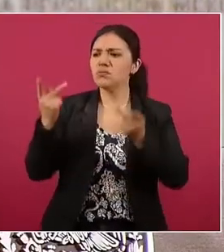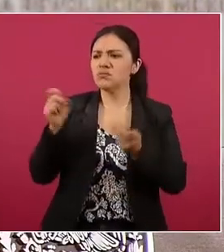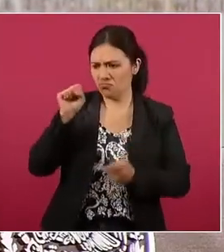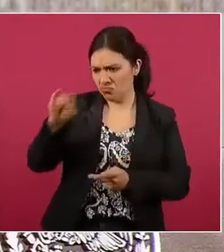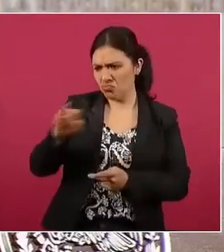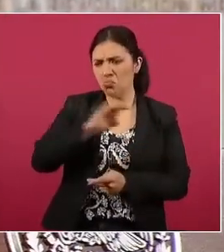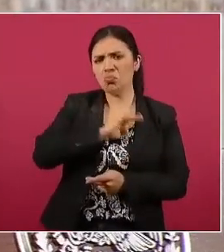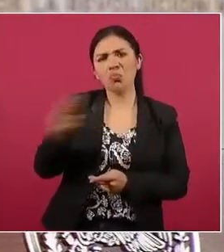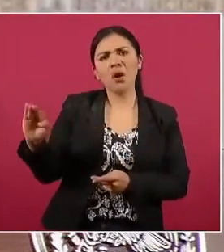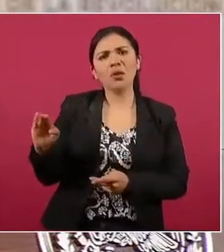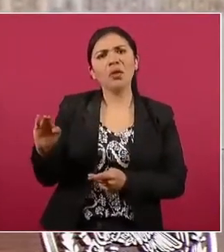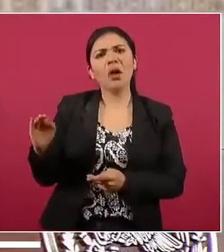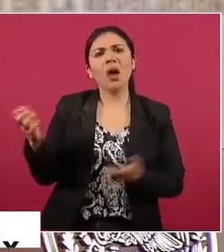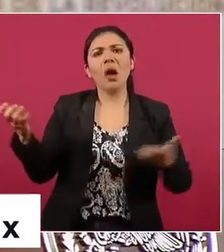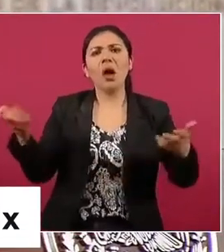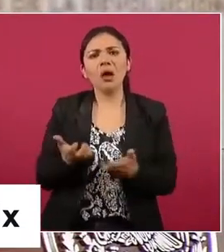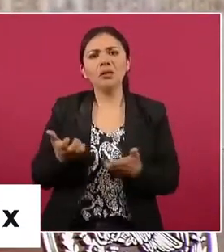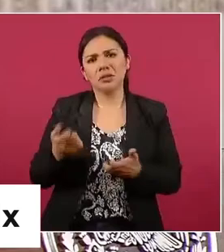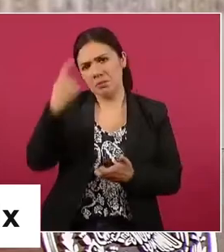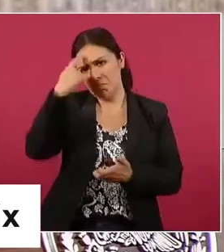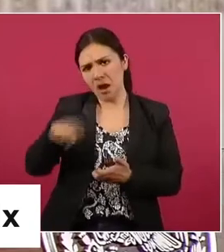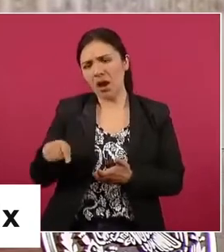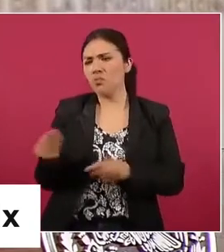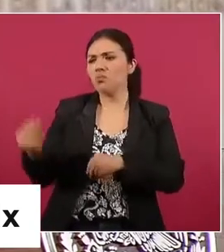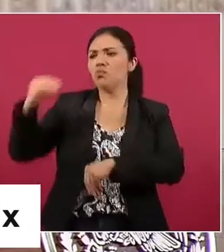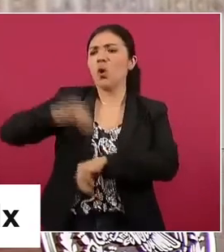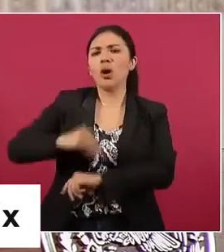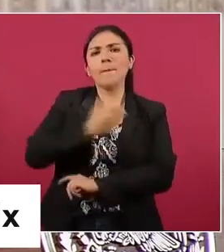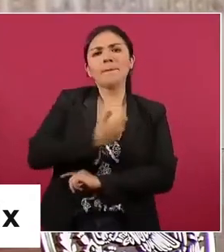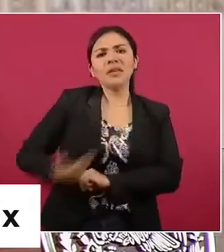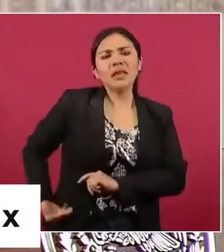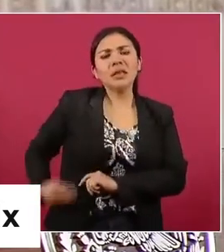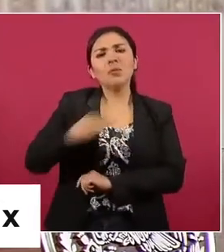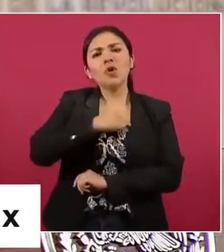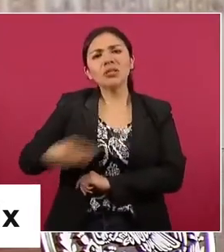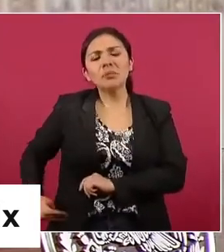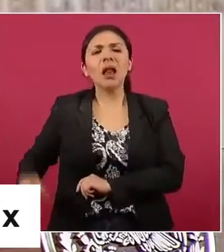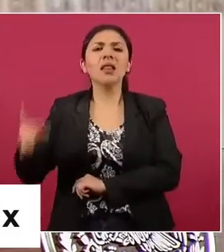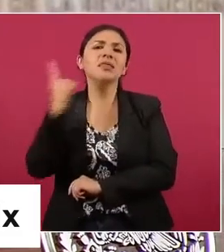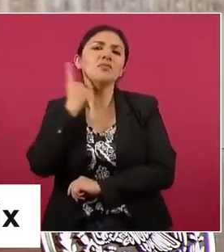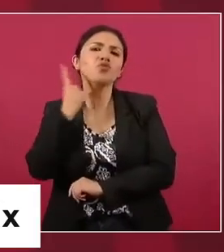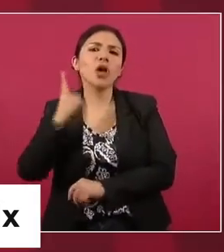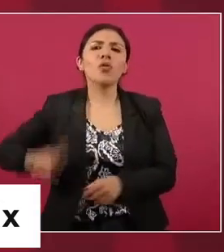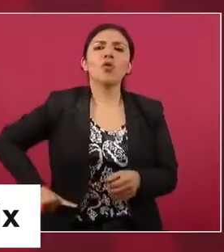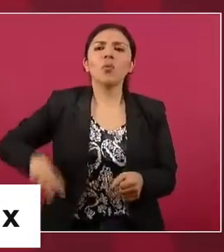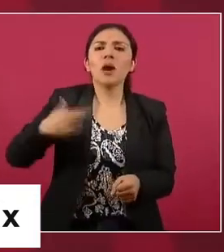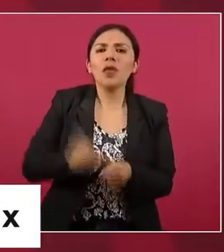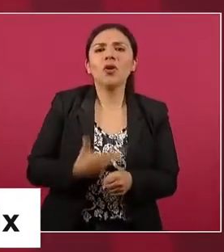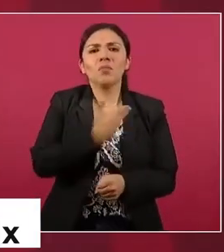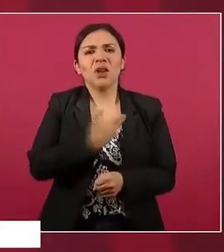hacer presidente municipal, diputado, gobernador, hasta presidente de la República,